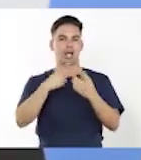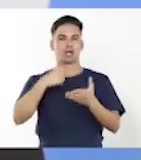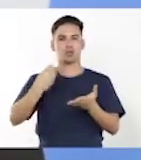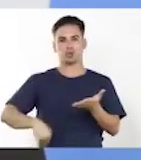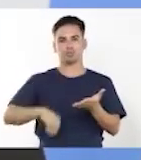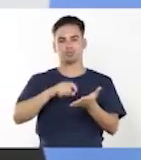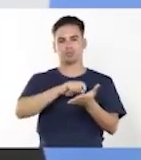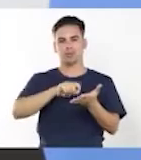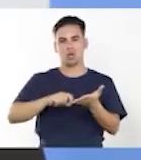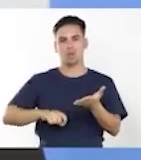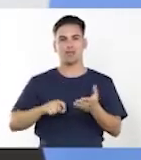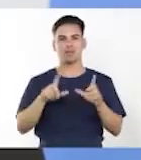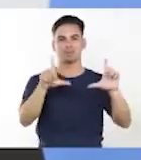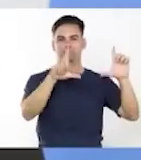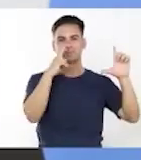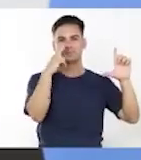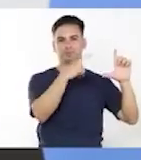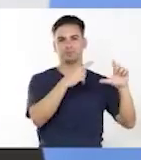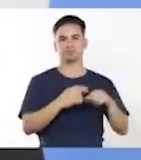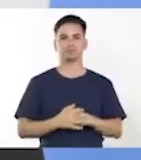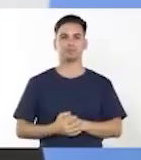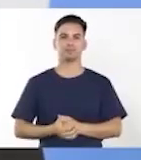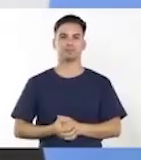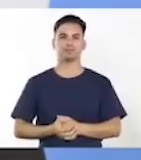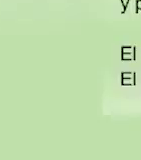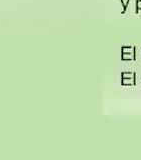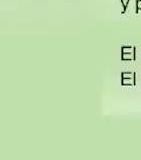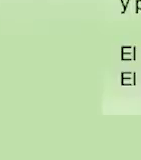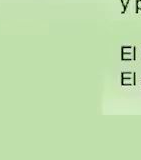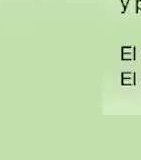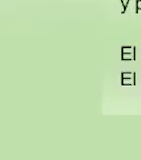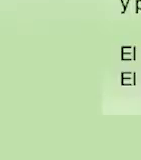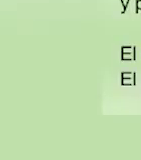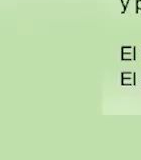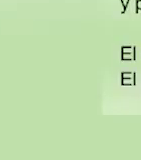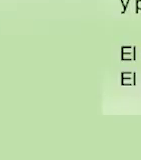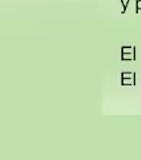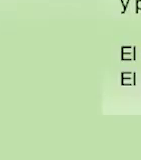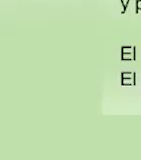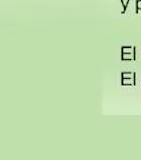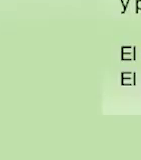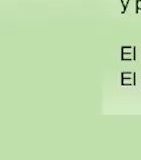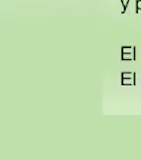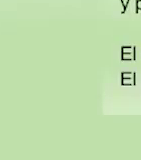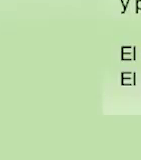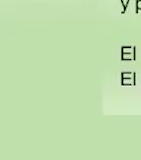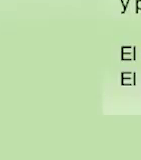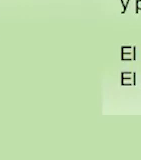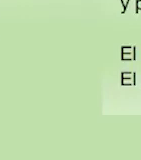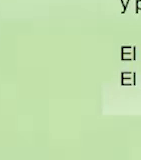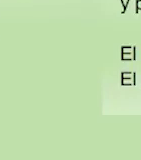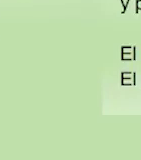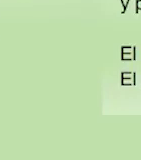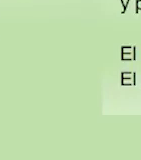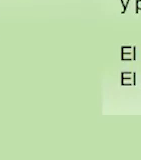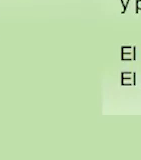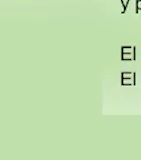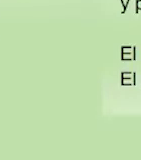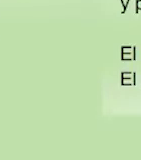para que puedan copiar el ejercicio. El número buscarán palabras homófonas